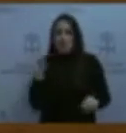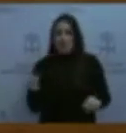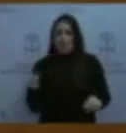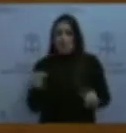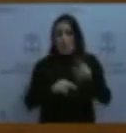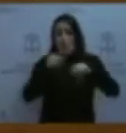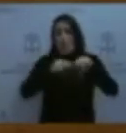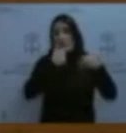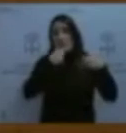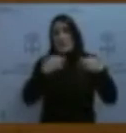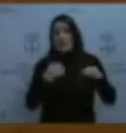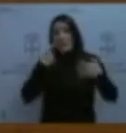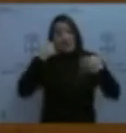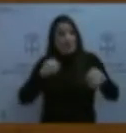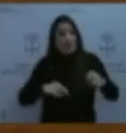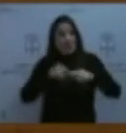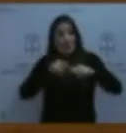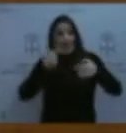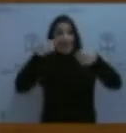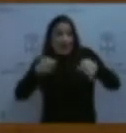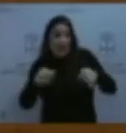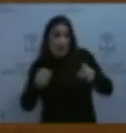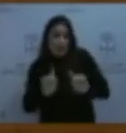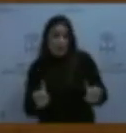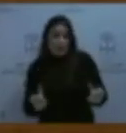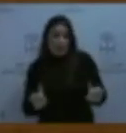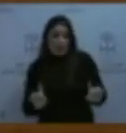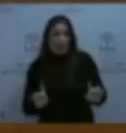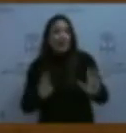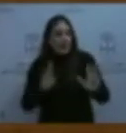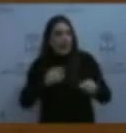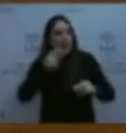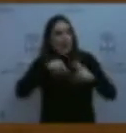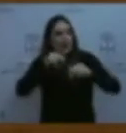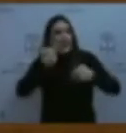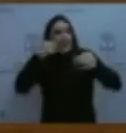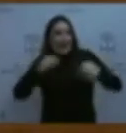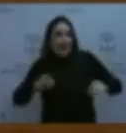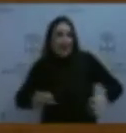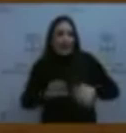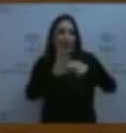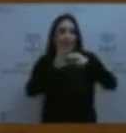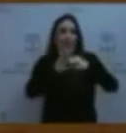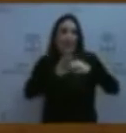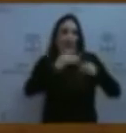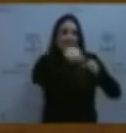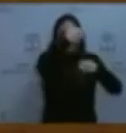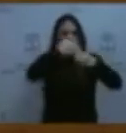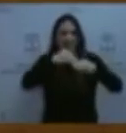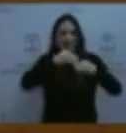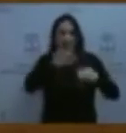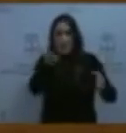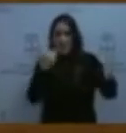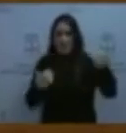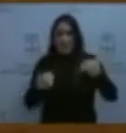obras menores que no se corresponden con la obra realizada realmente que, como digo, corresponde a tirar tabiques y reordenar el espacio